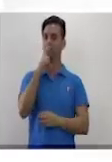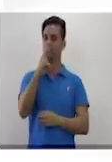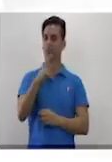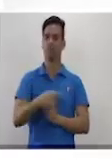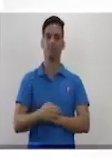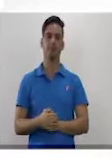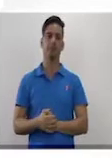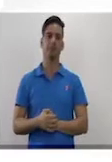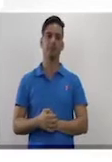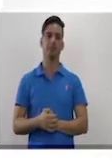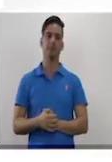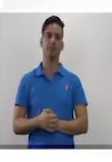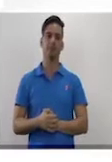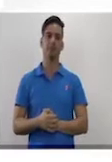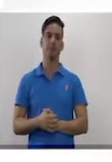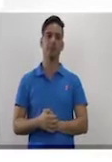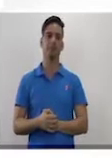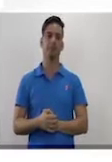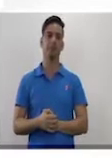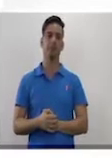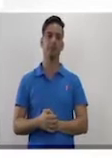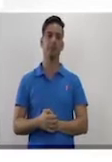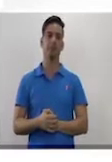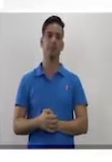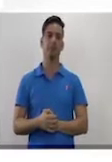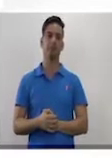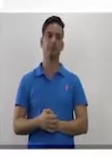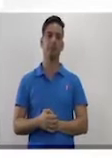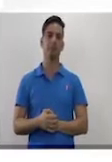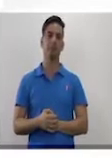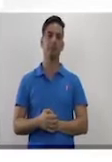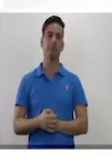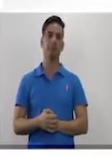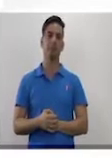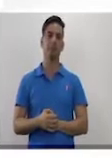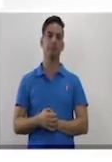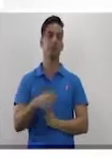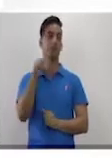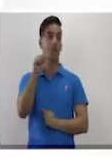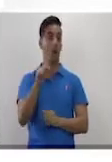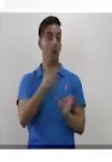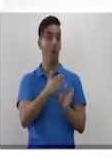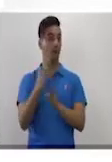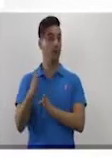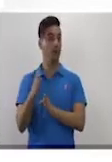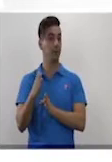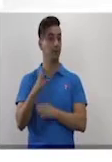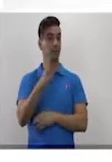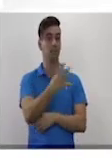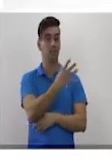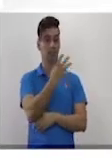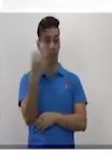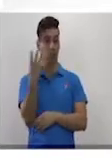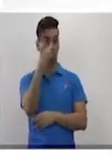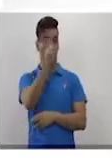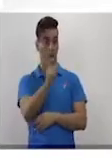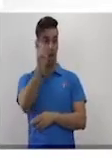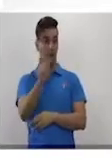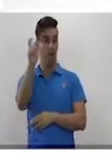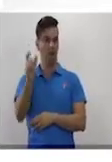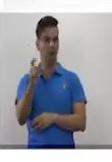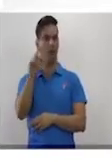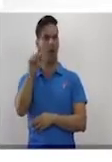cuarta fila, disculpen, en la cuarta columna, aparece el producto de M por N.